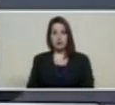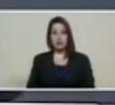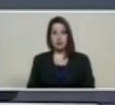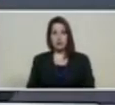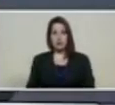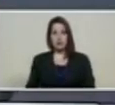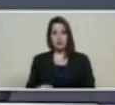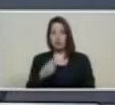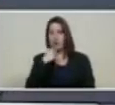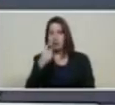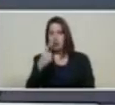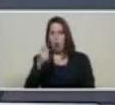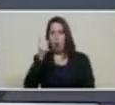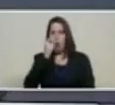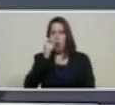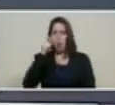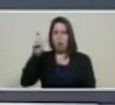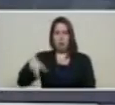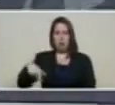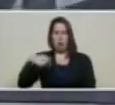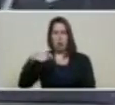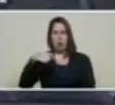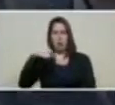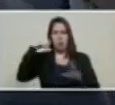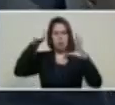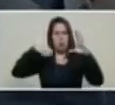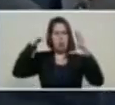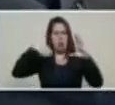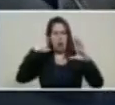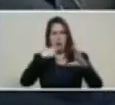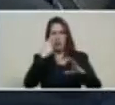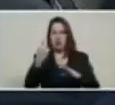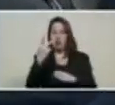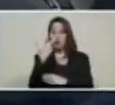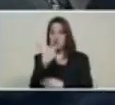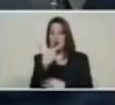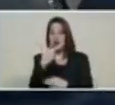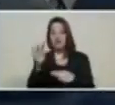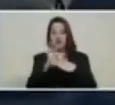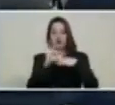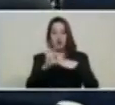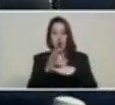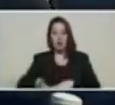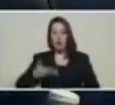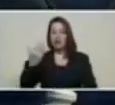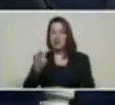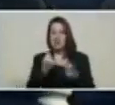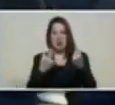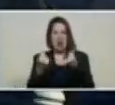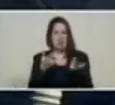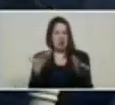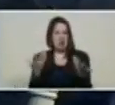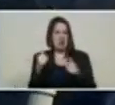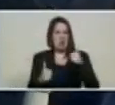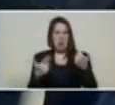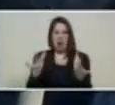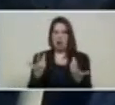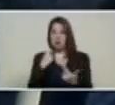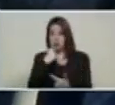Sembrando Patria, son las tres funciones de una moneda para que sean moneda, ¿verdad? ¿Te acuerdas?